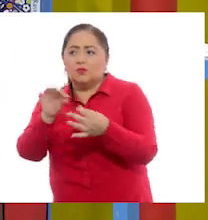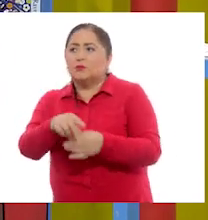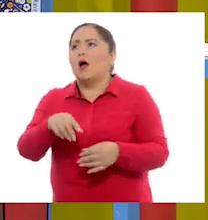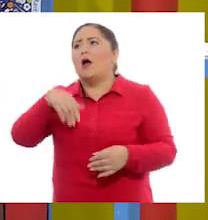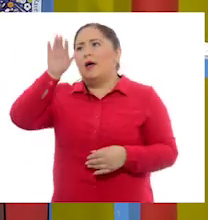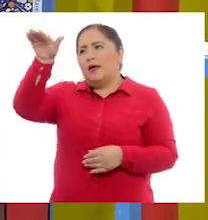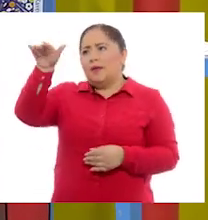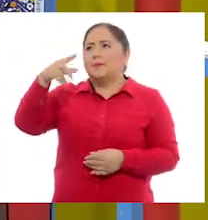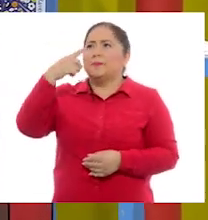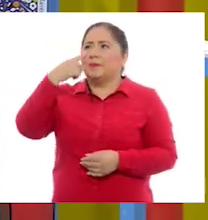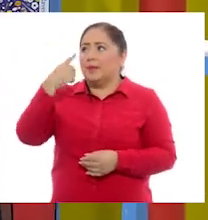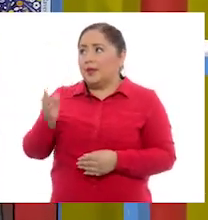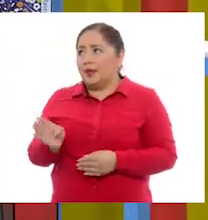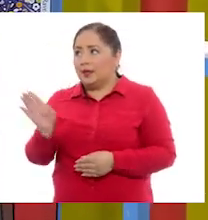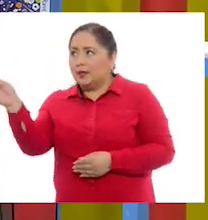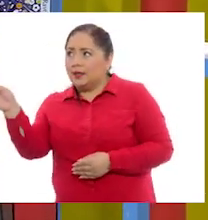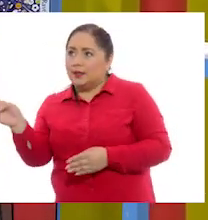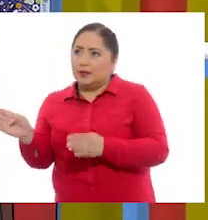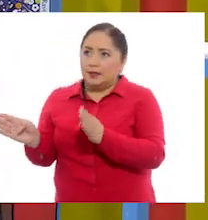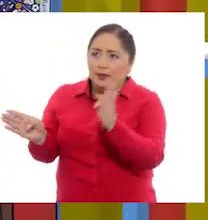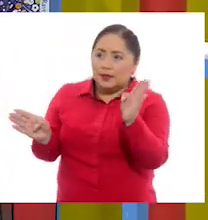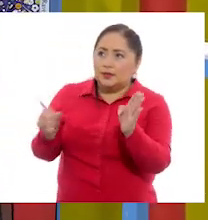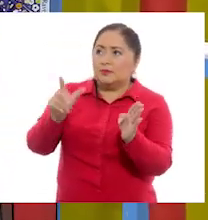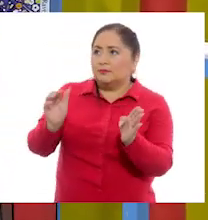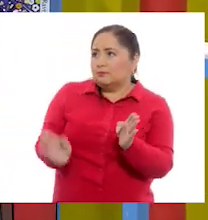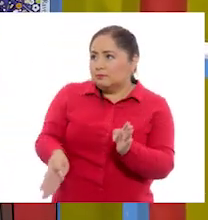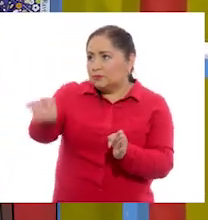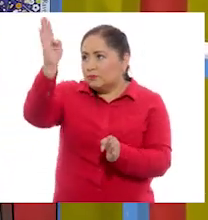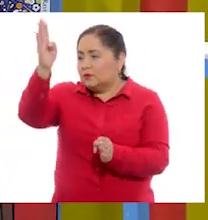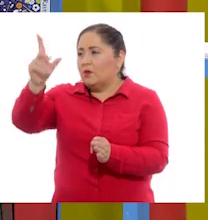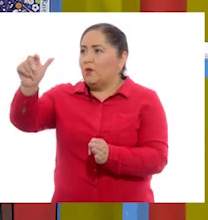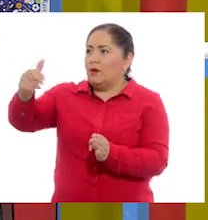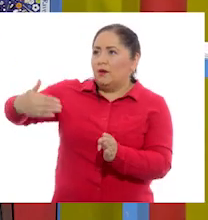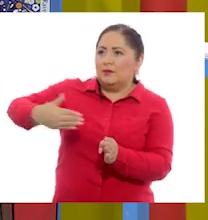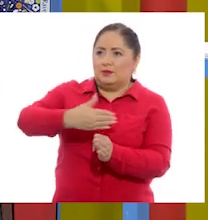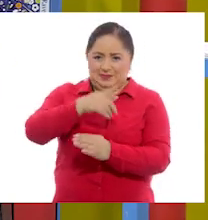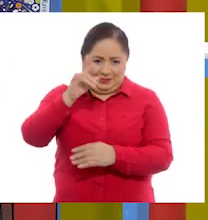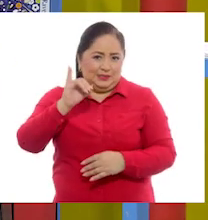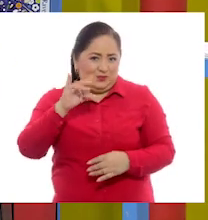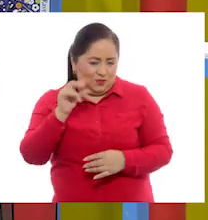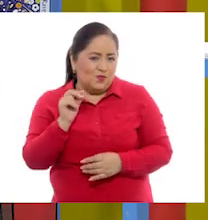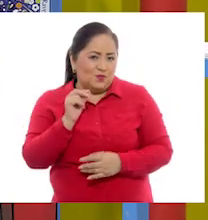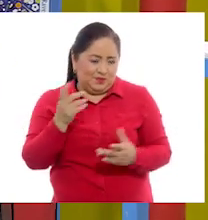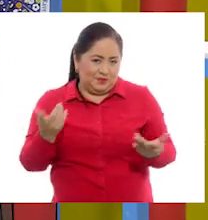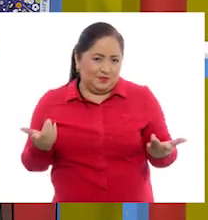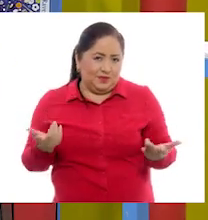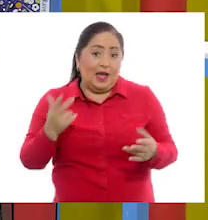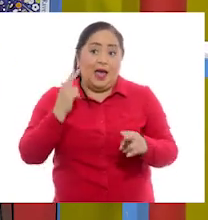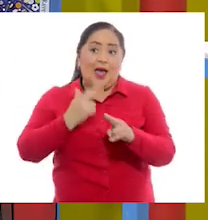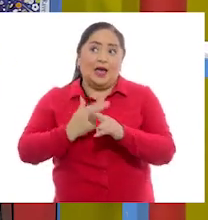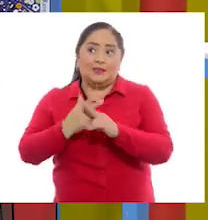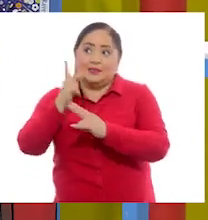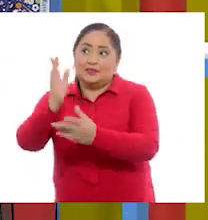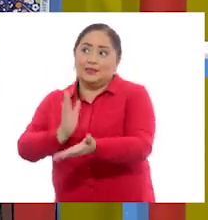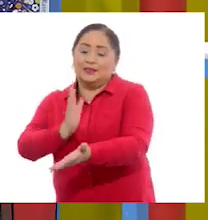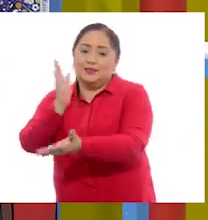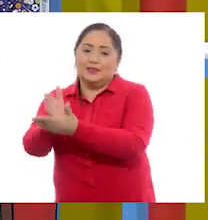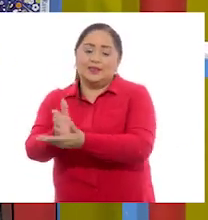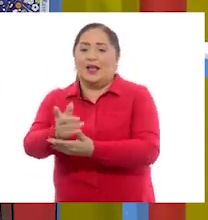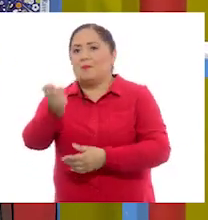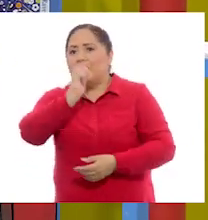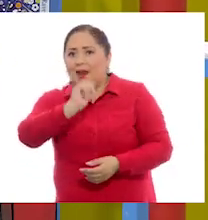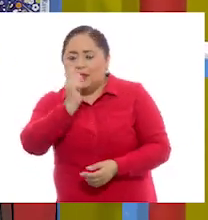vas a decir vete derecho, vete por la derecha, vete por la izquierda, vete por esta calle hasta que llegues a la